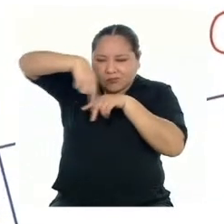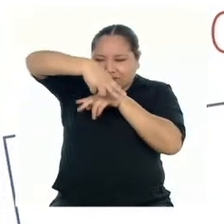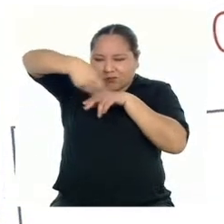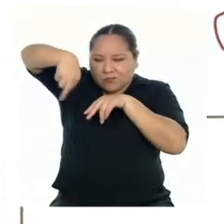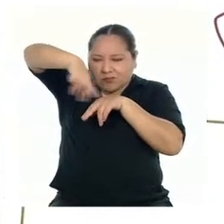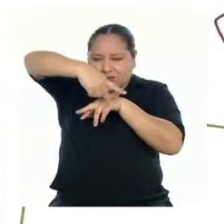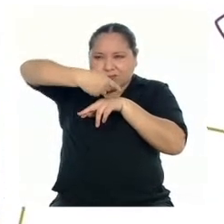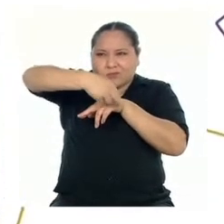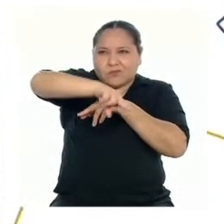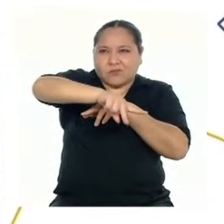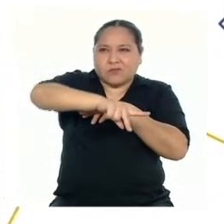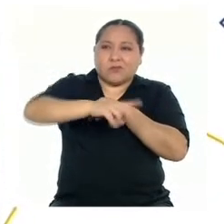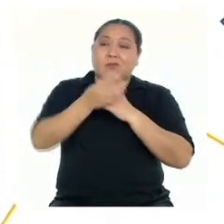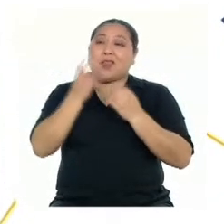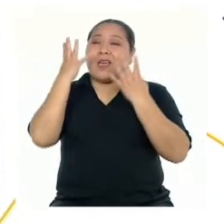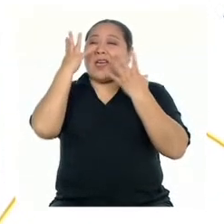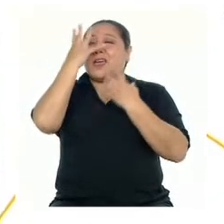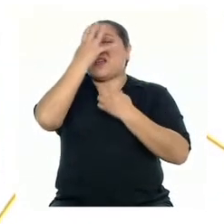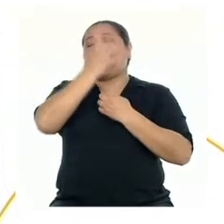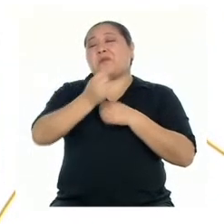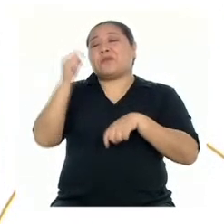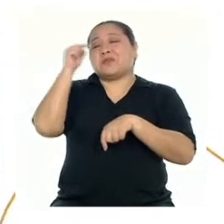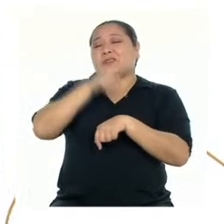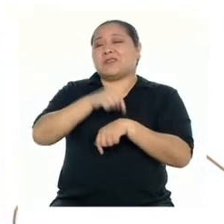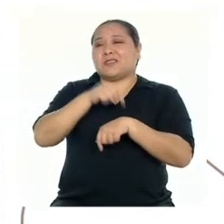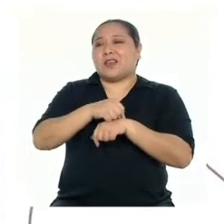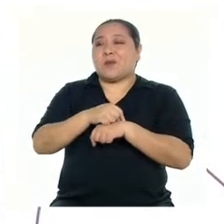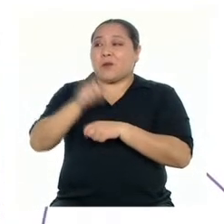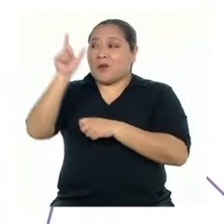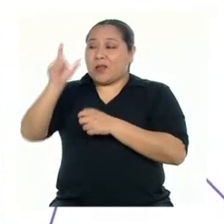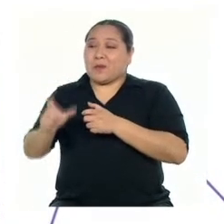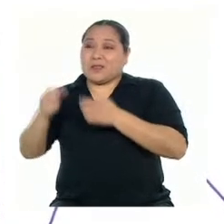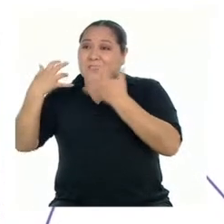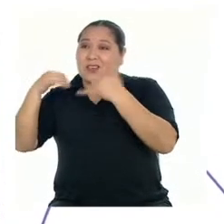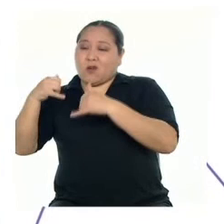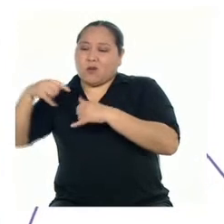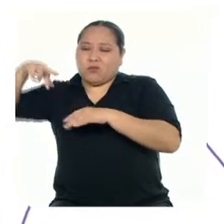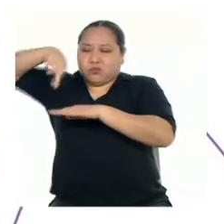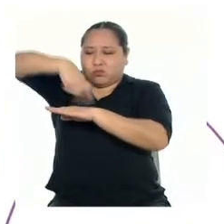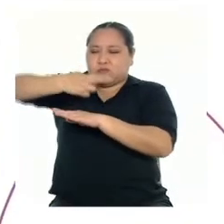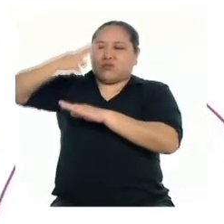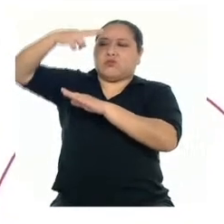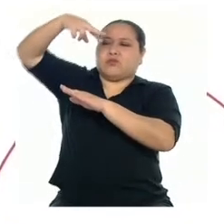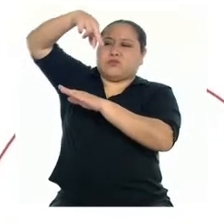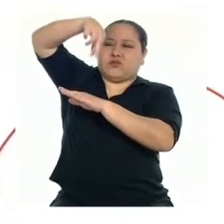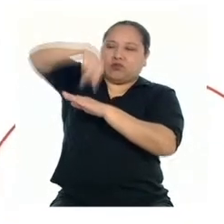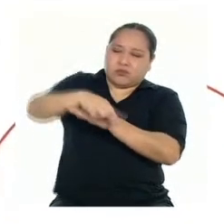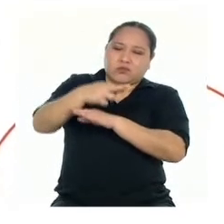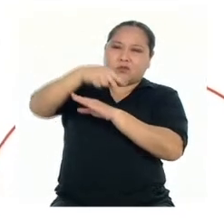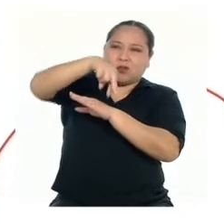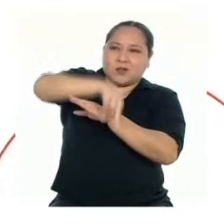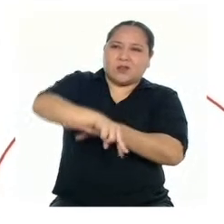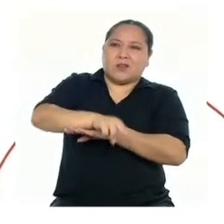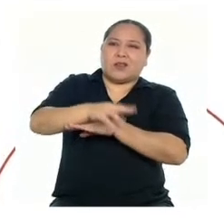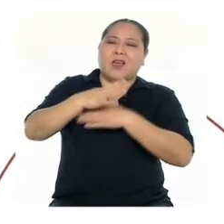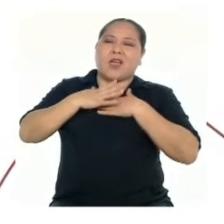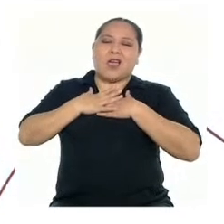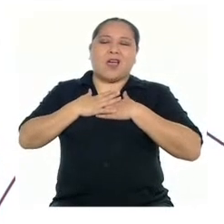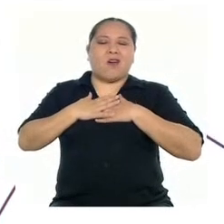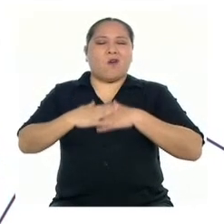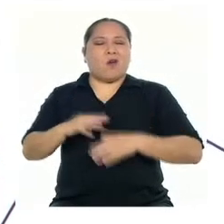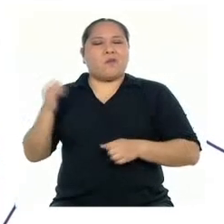torsos. Lúdicos instantes. Flota el jugador grabado en el aire. Por fin, el cuerpo